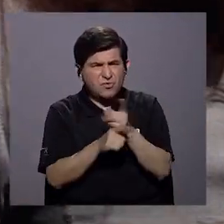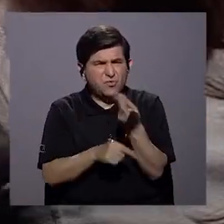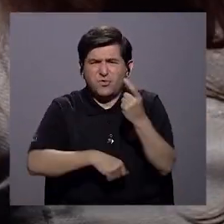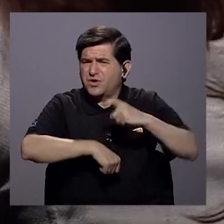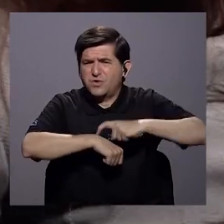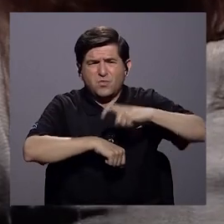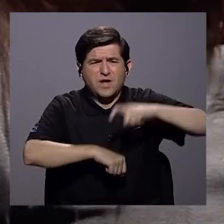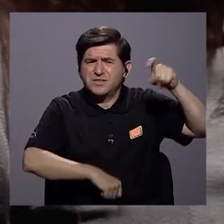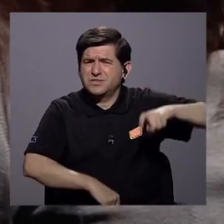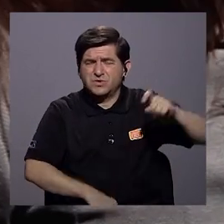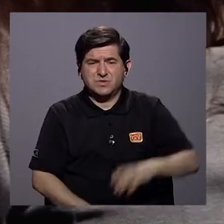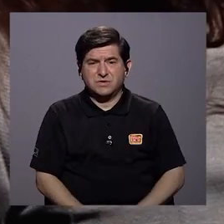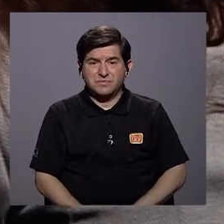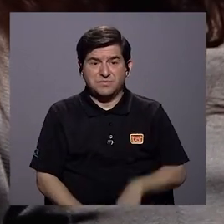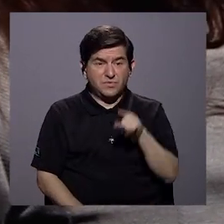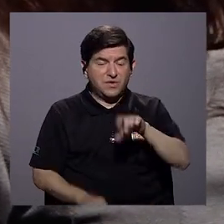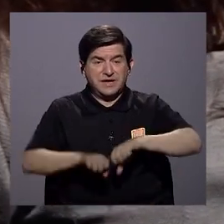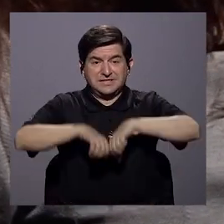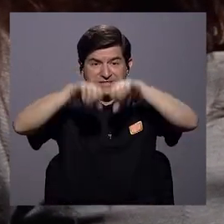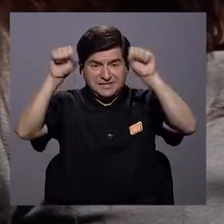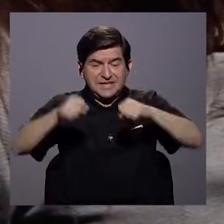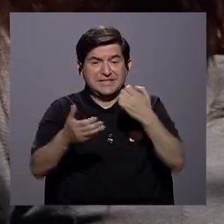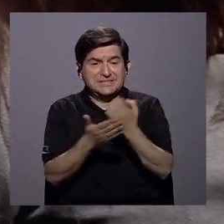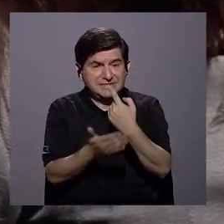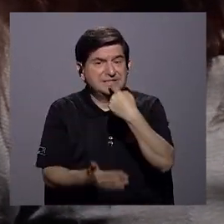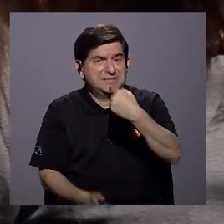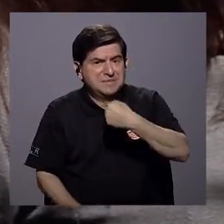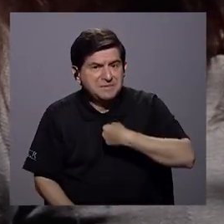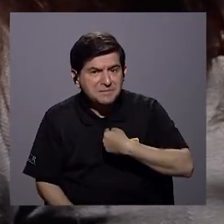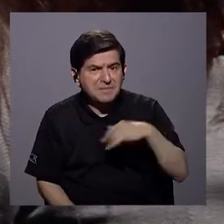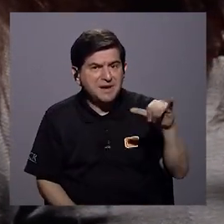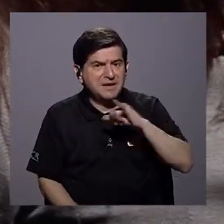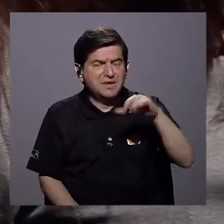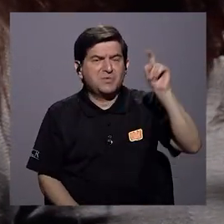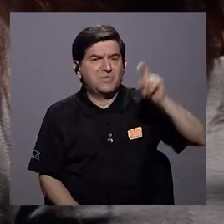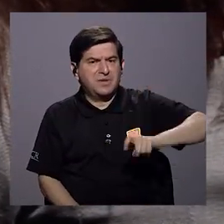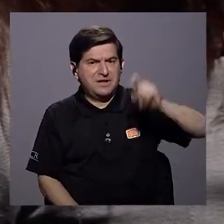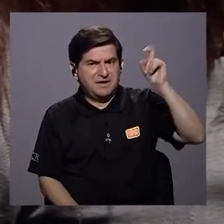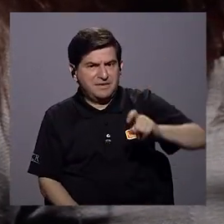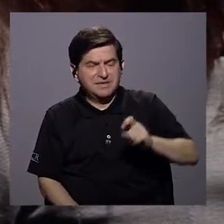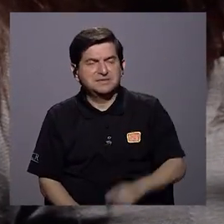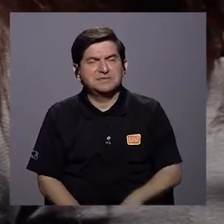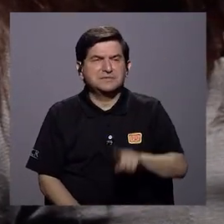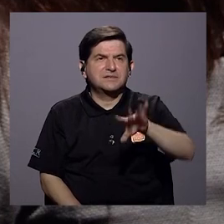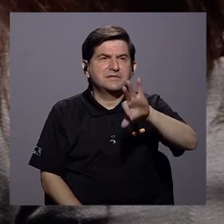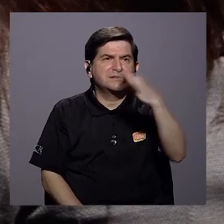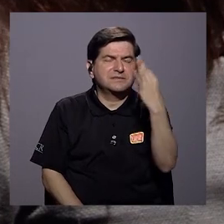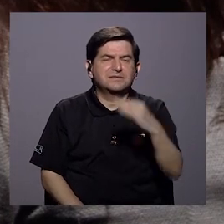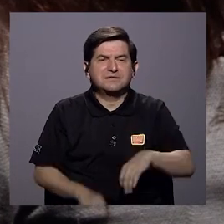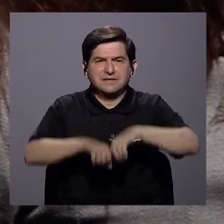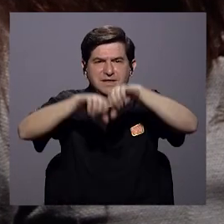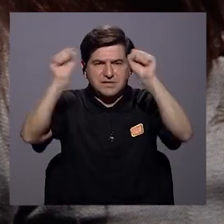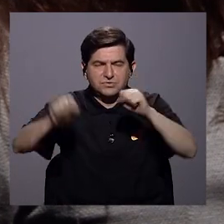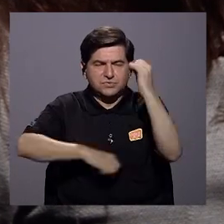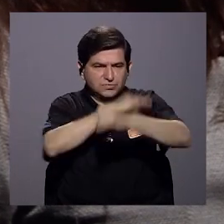eso? Porque todo este sistema, sobre todo económico, que usted me dice, también depende de algún modo de un sistema de internacionalización que